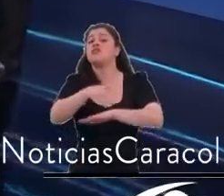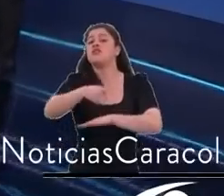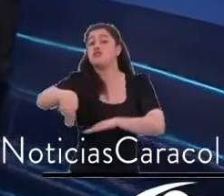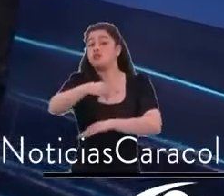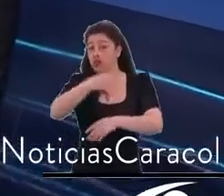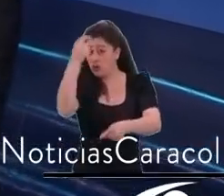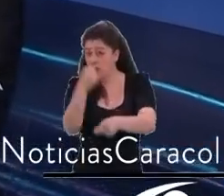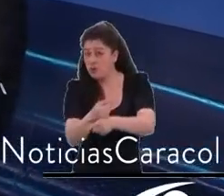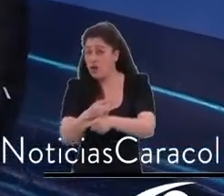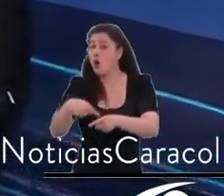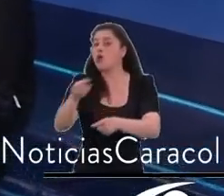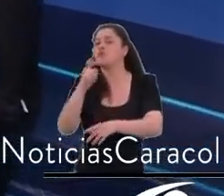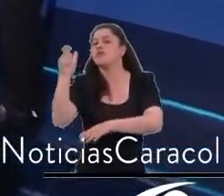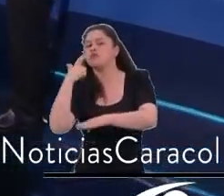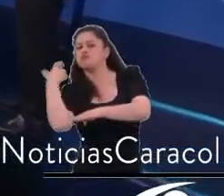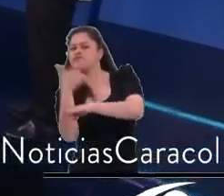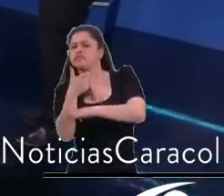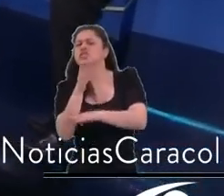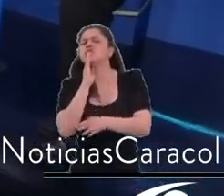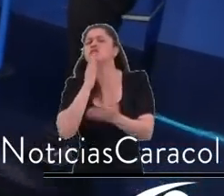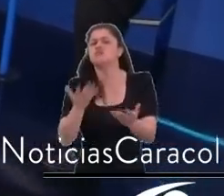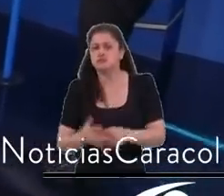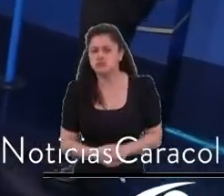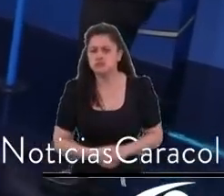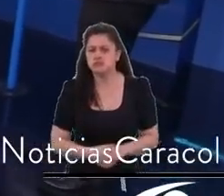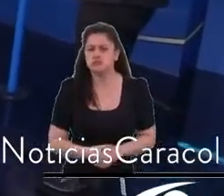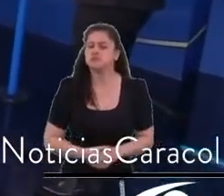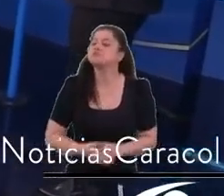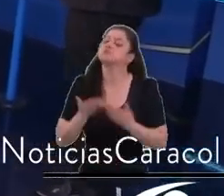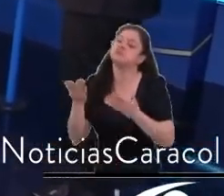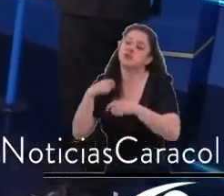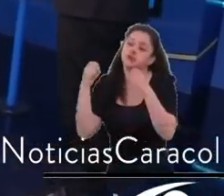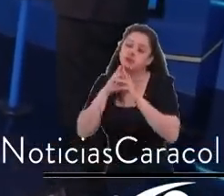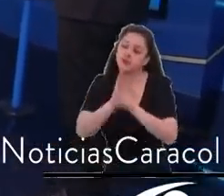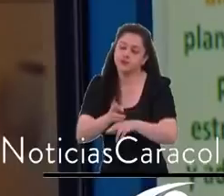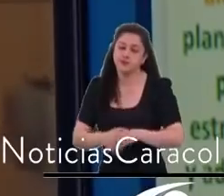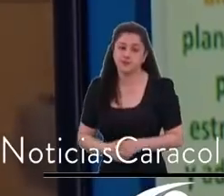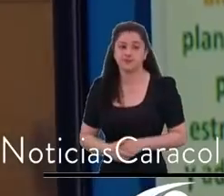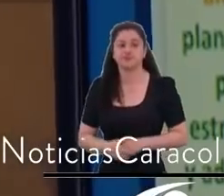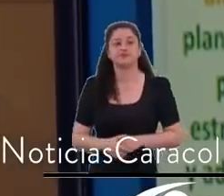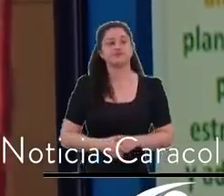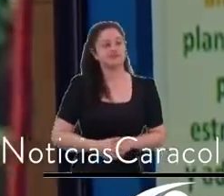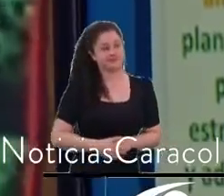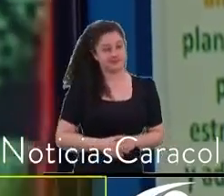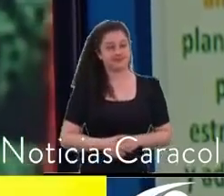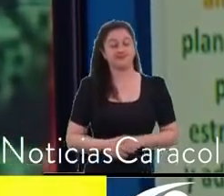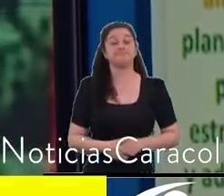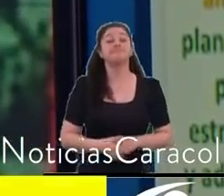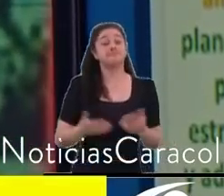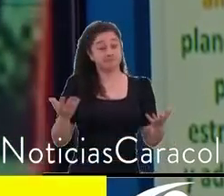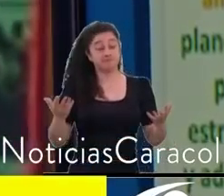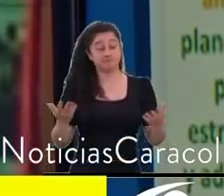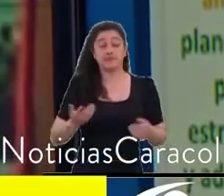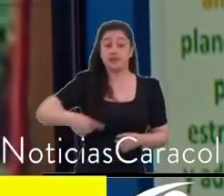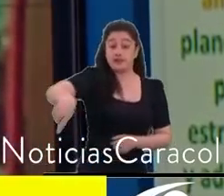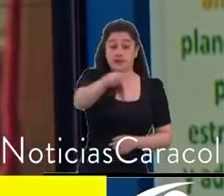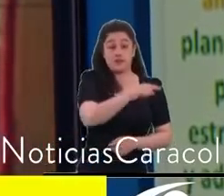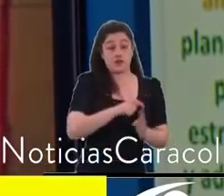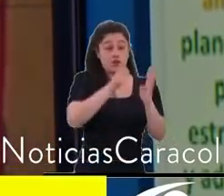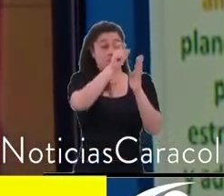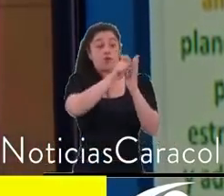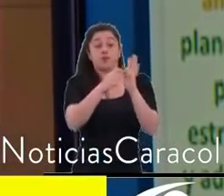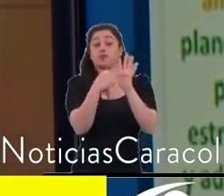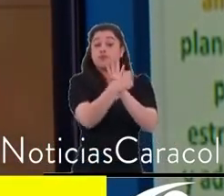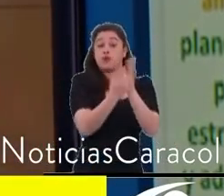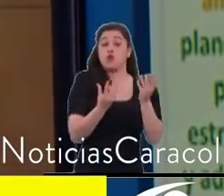¿Qué les dice usted, alcaldesa? Cuatro de los que acabamos de escuchar son concejales. Los concejales tuvieron 90 días